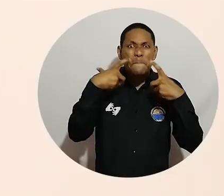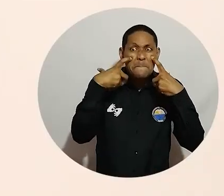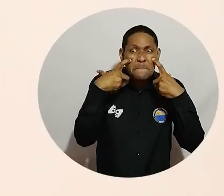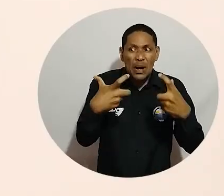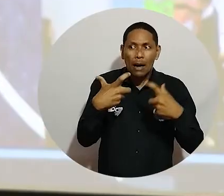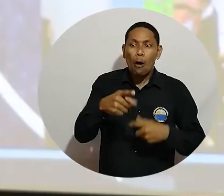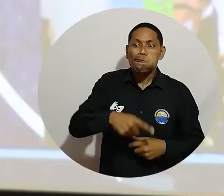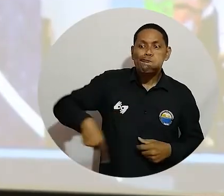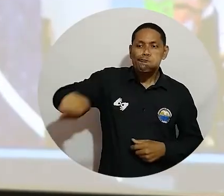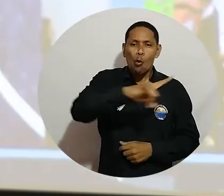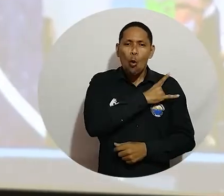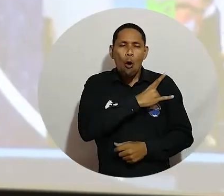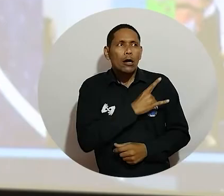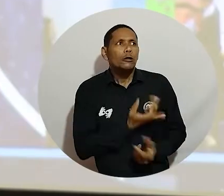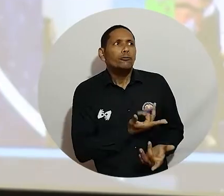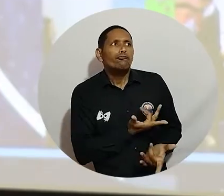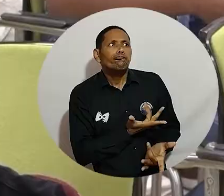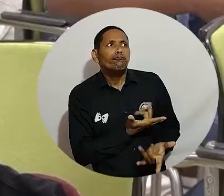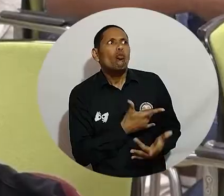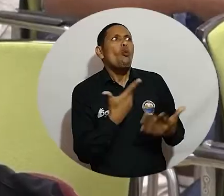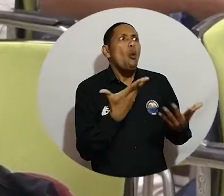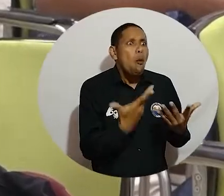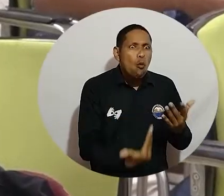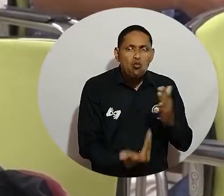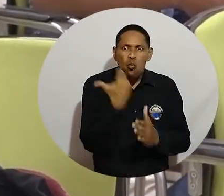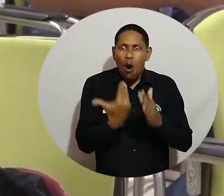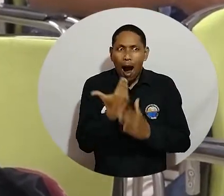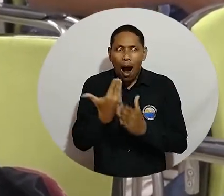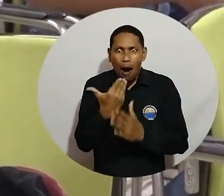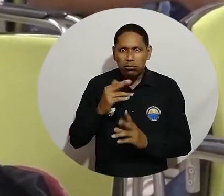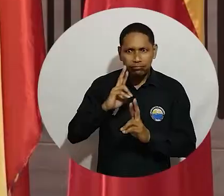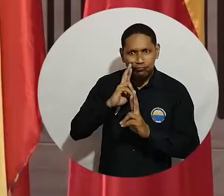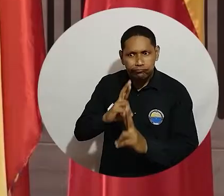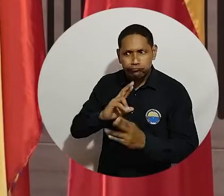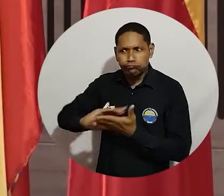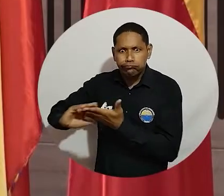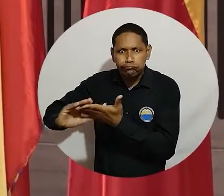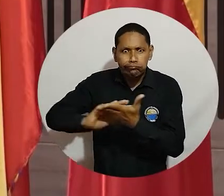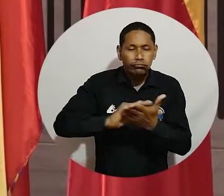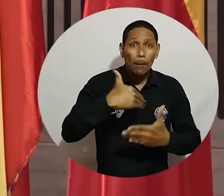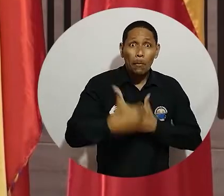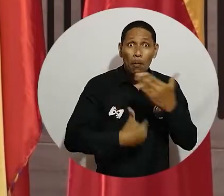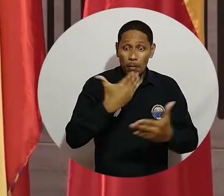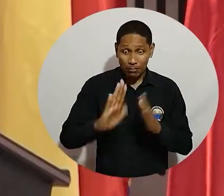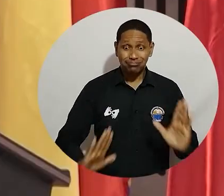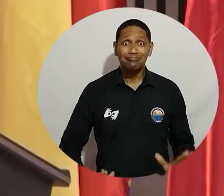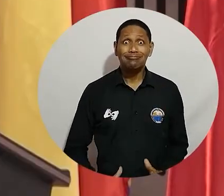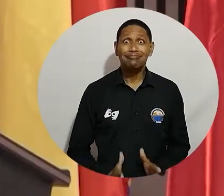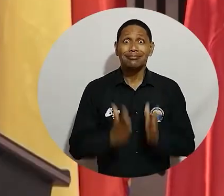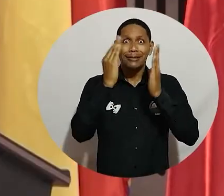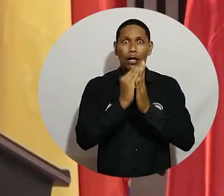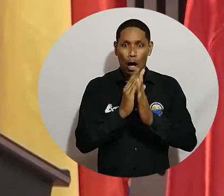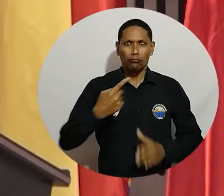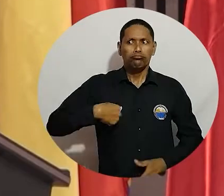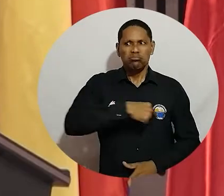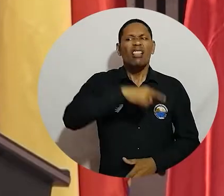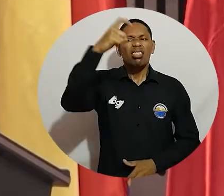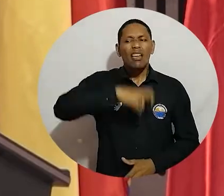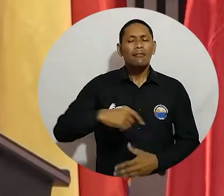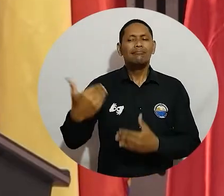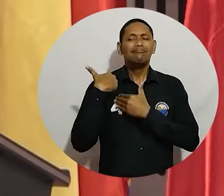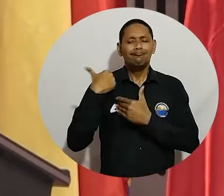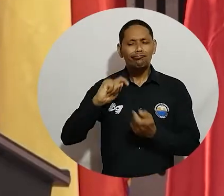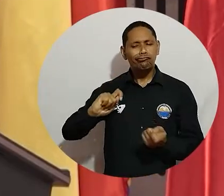Mientras tanto, nuestras instituciones educativas están ávidas de respuestas para mejorar su desempeño y nosotros debemos